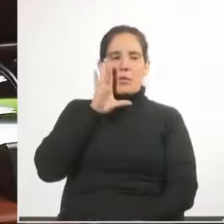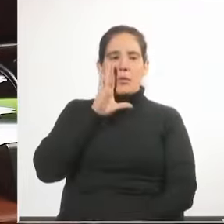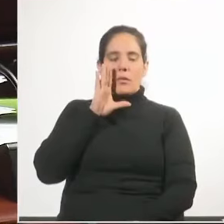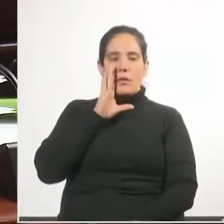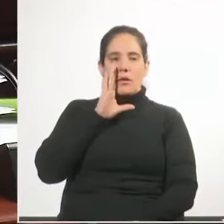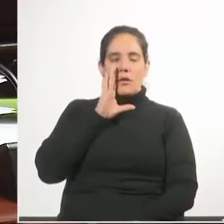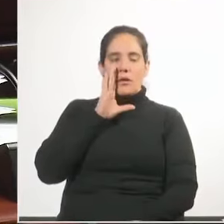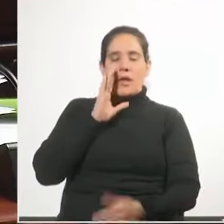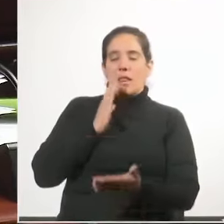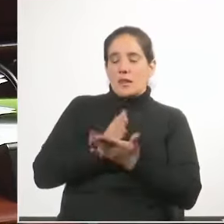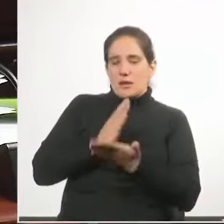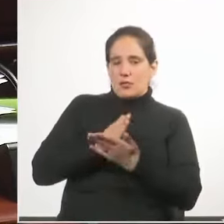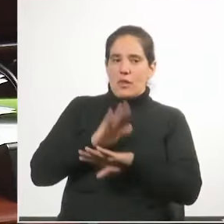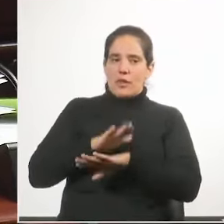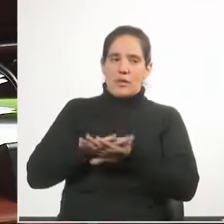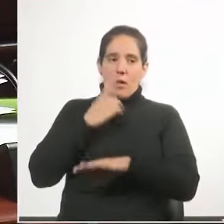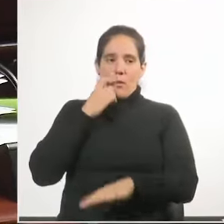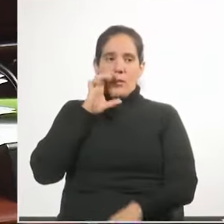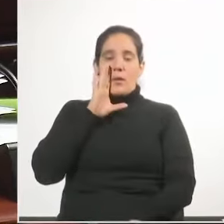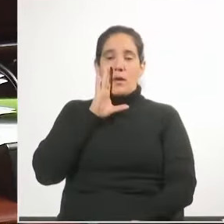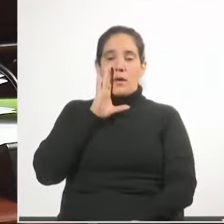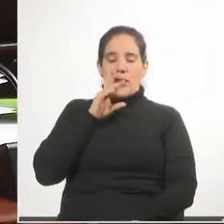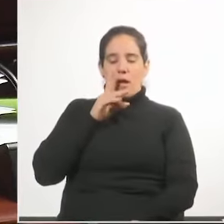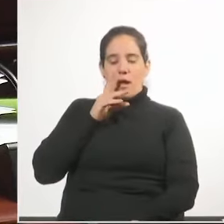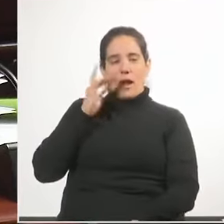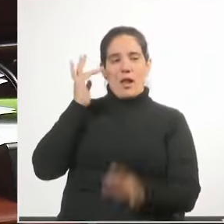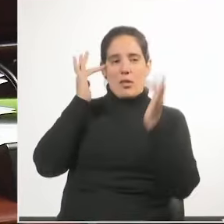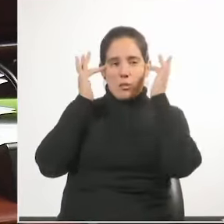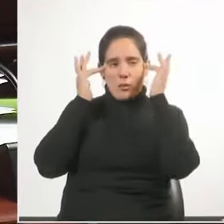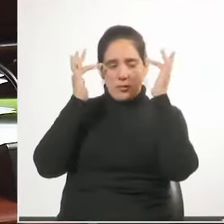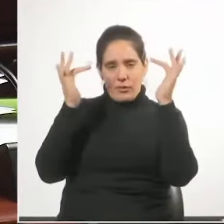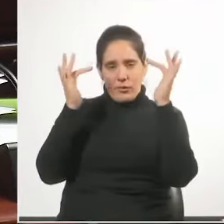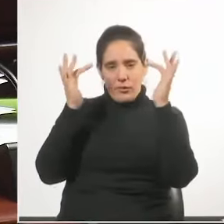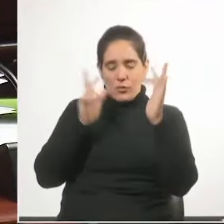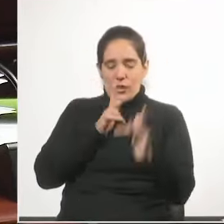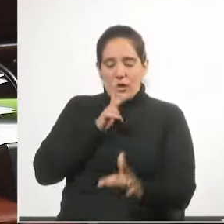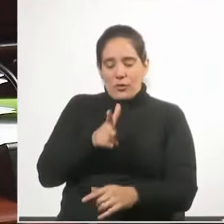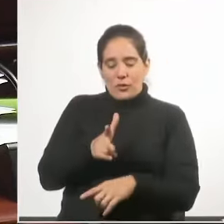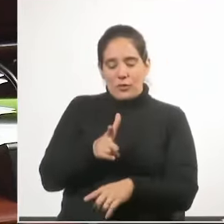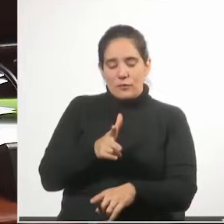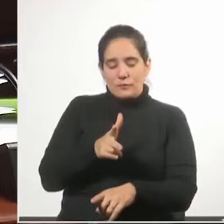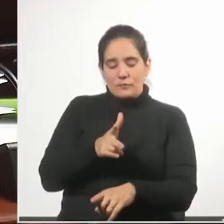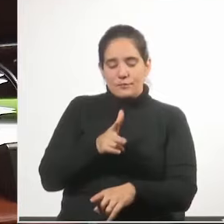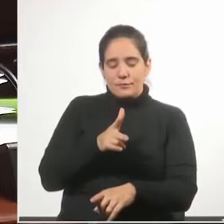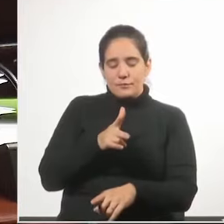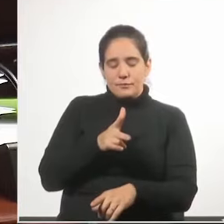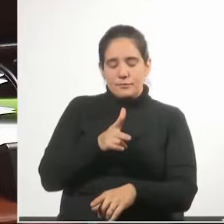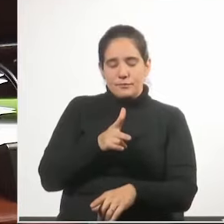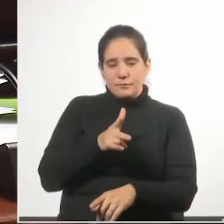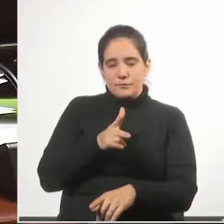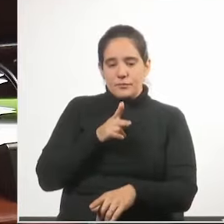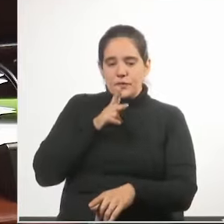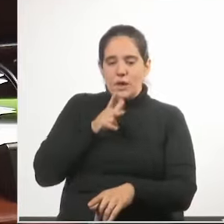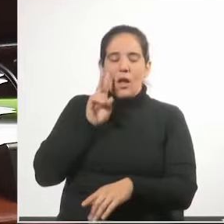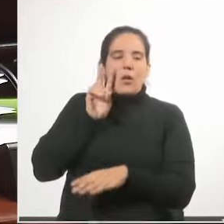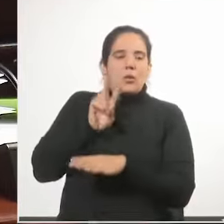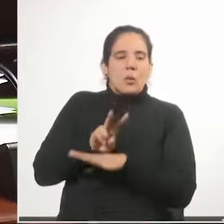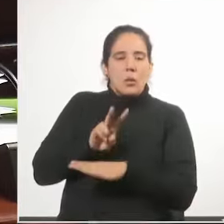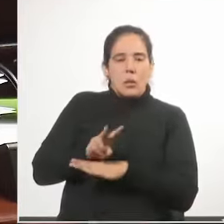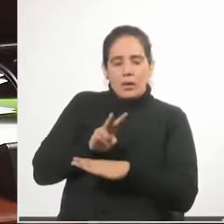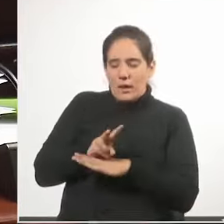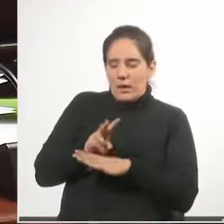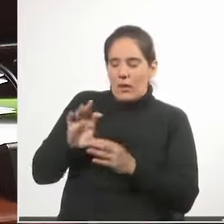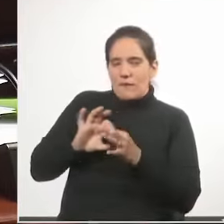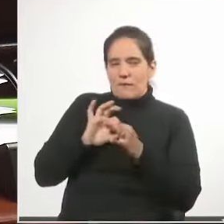a la educación de los hijos y a la tutela de los lazos